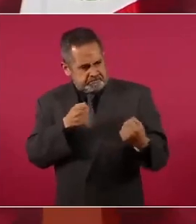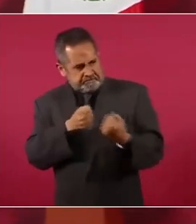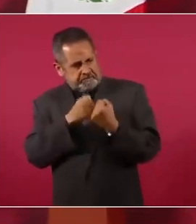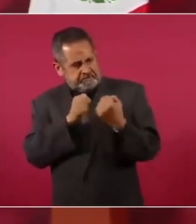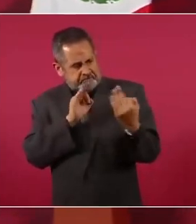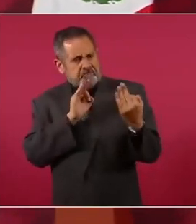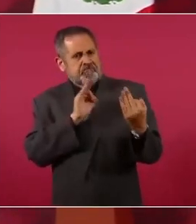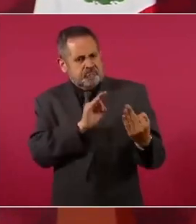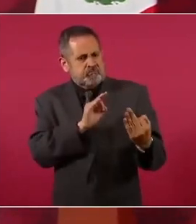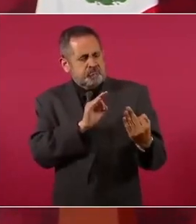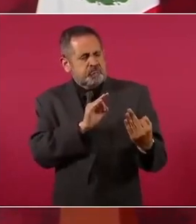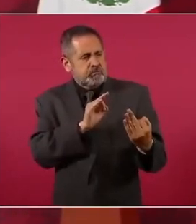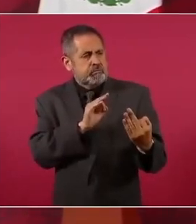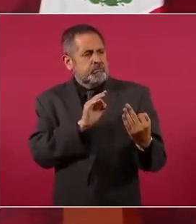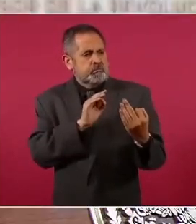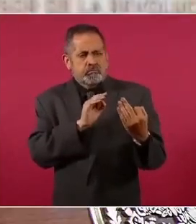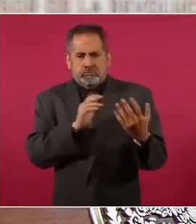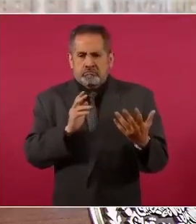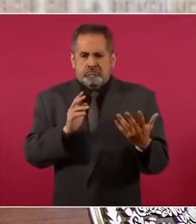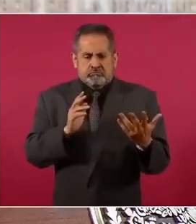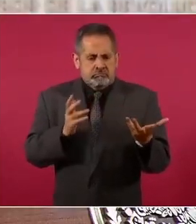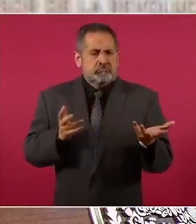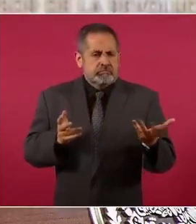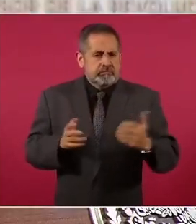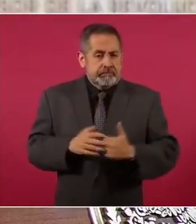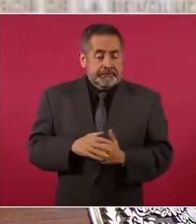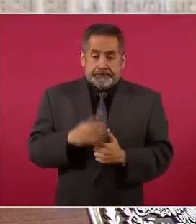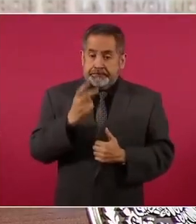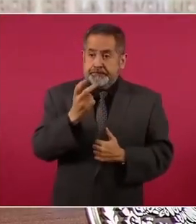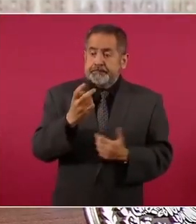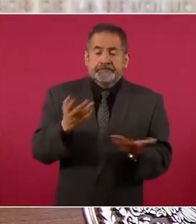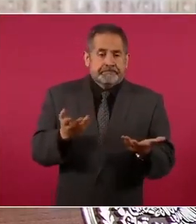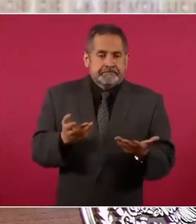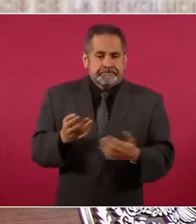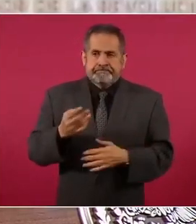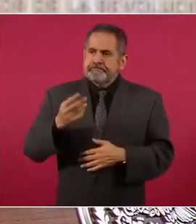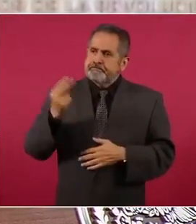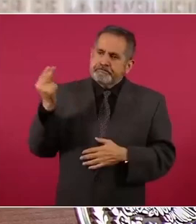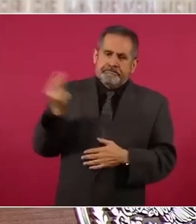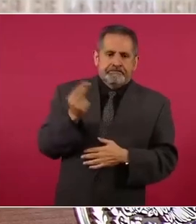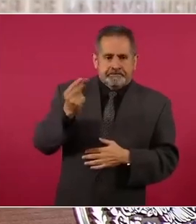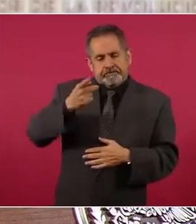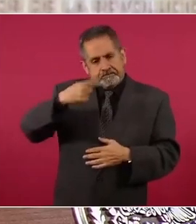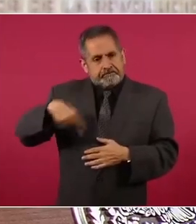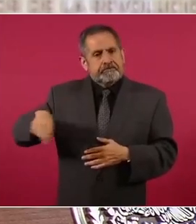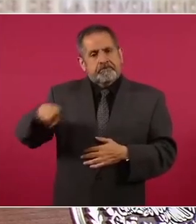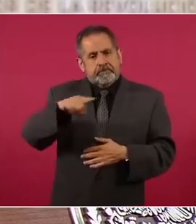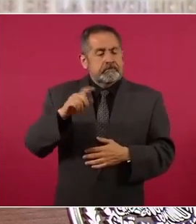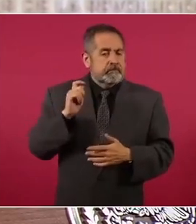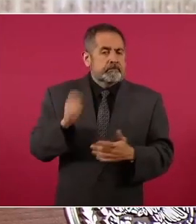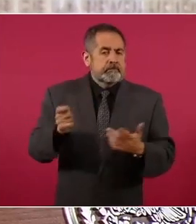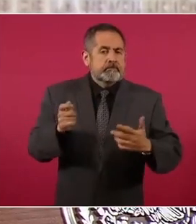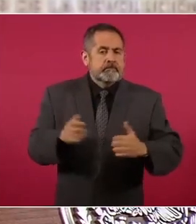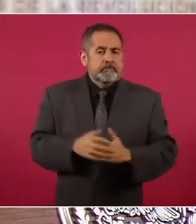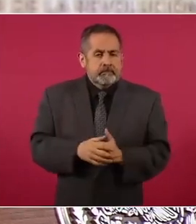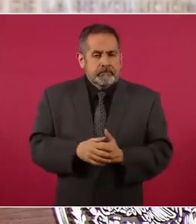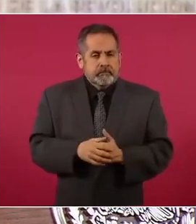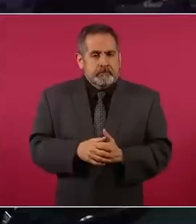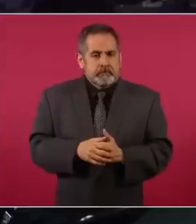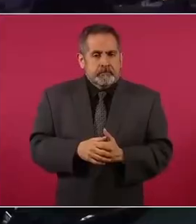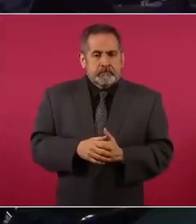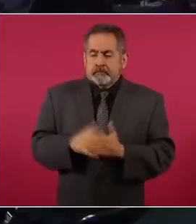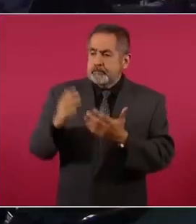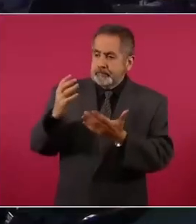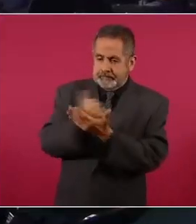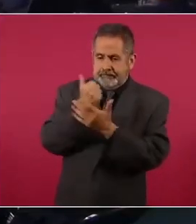y para eso se requiere no sólo